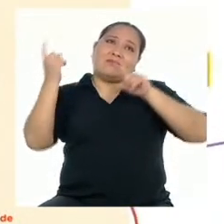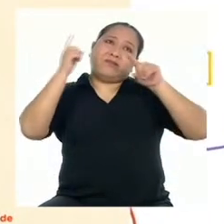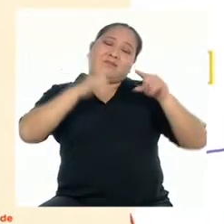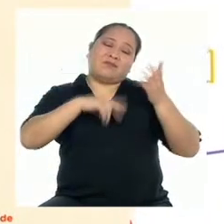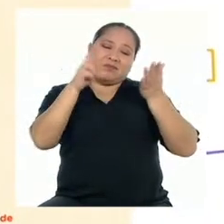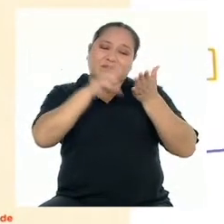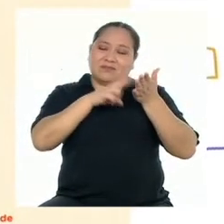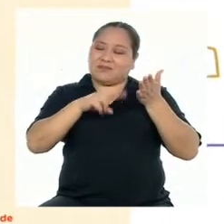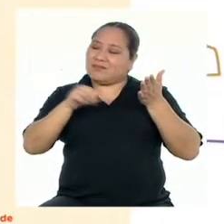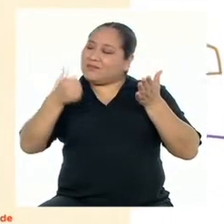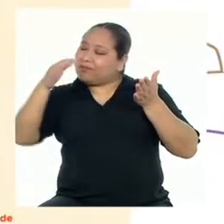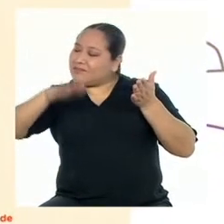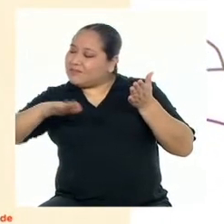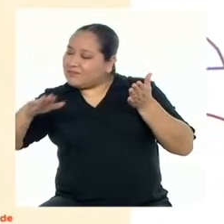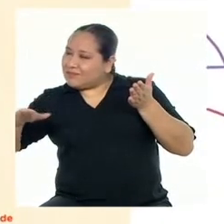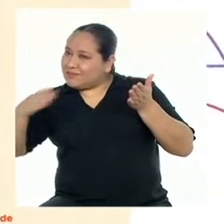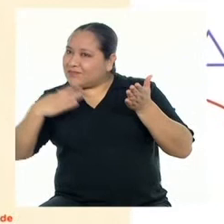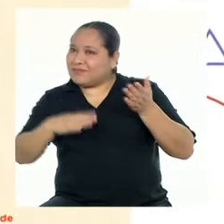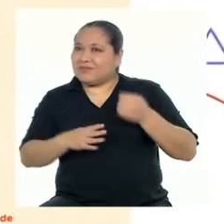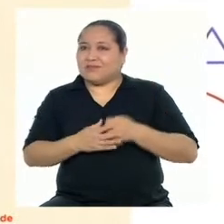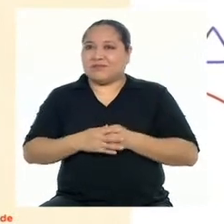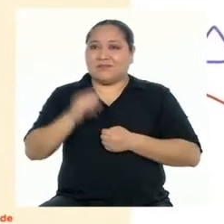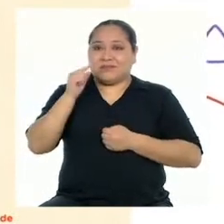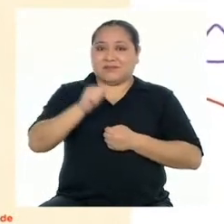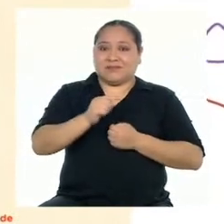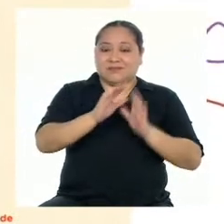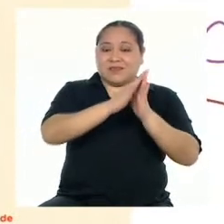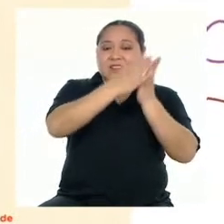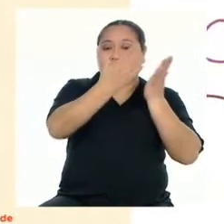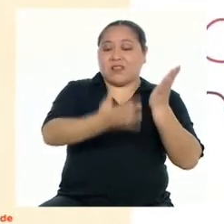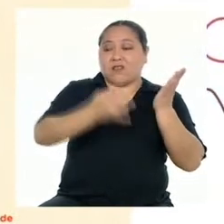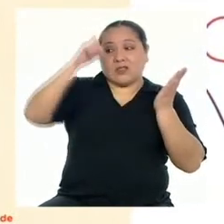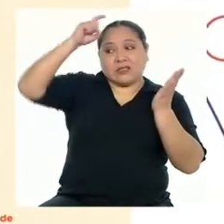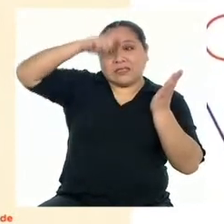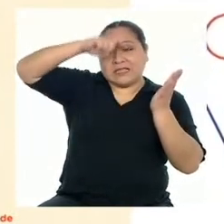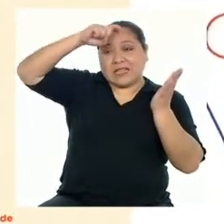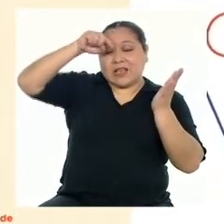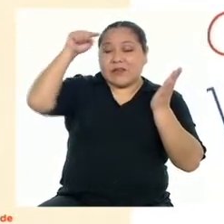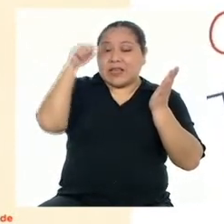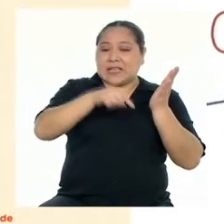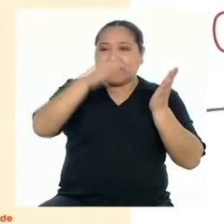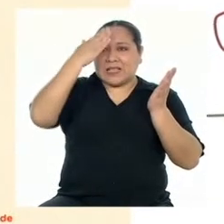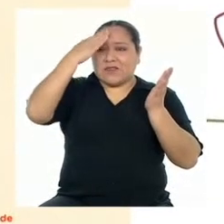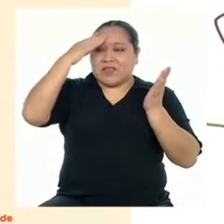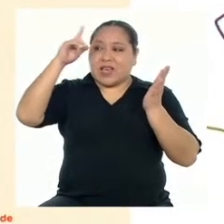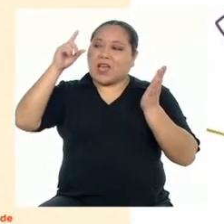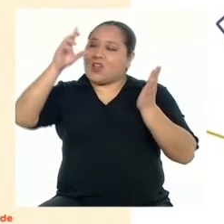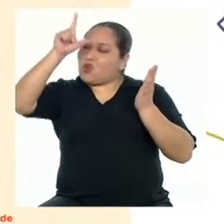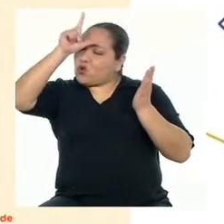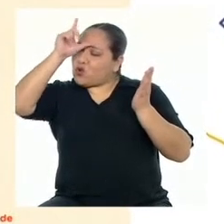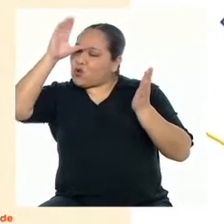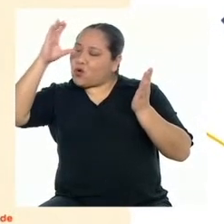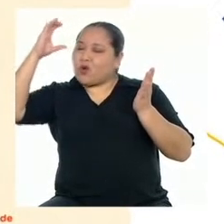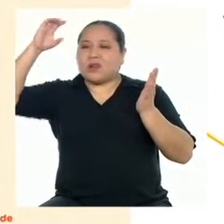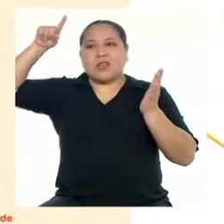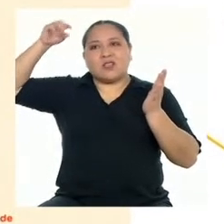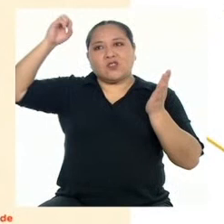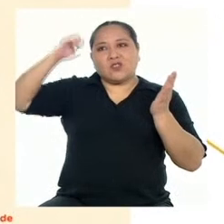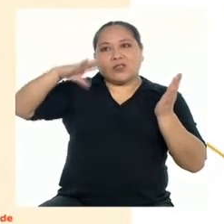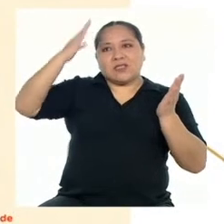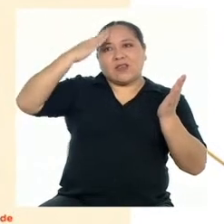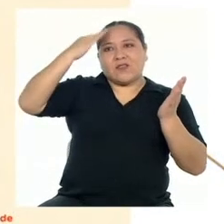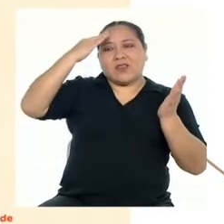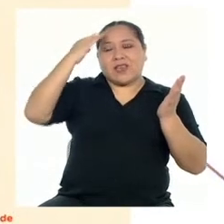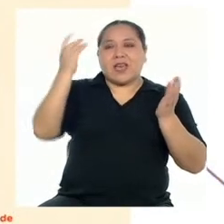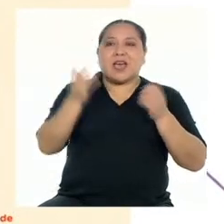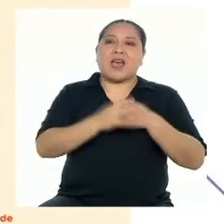a leerle algún pequeño lector. Don Libro era un tío sabio que sabía de luna y de sol, que sabía de tierras y